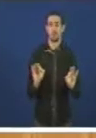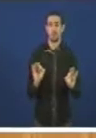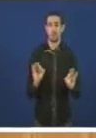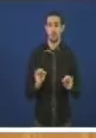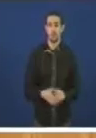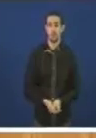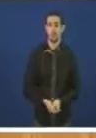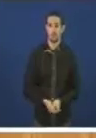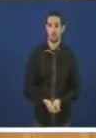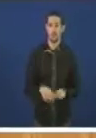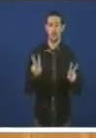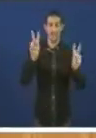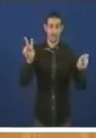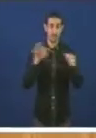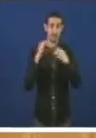Nese sentido,